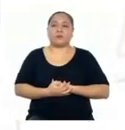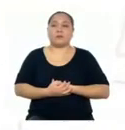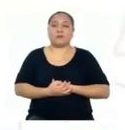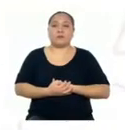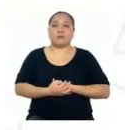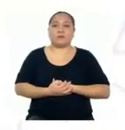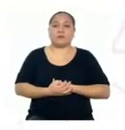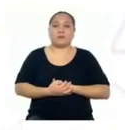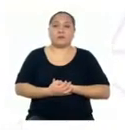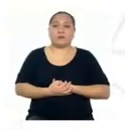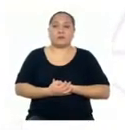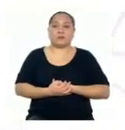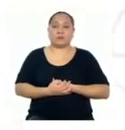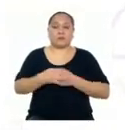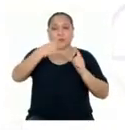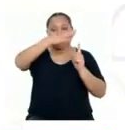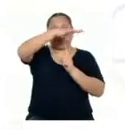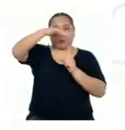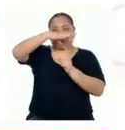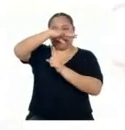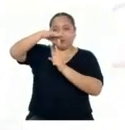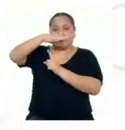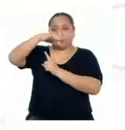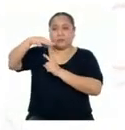Arte Ambiente